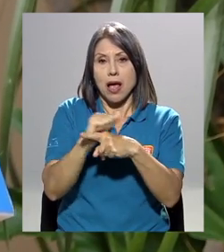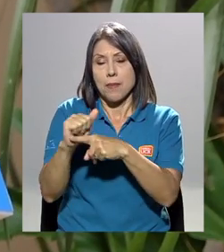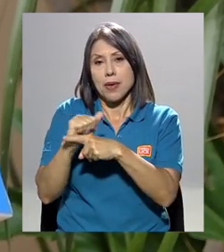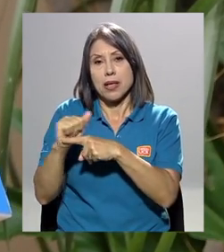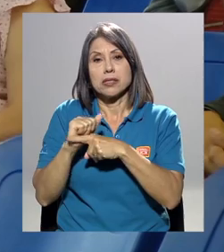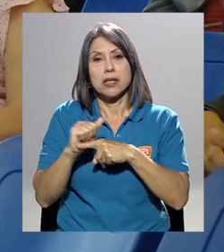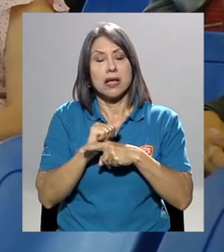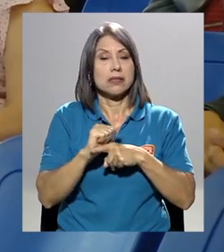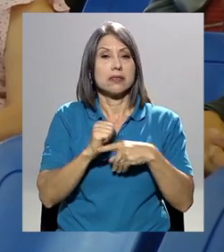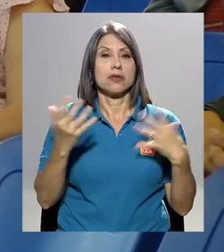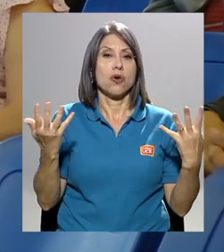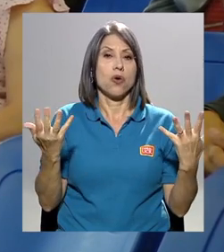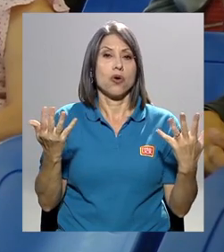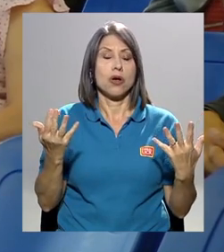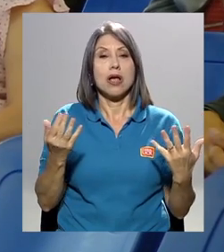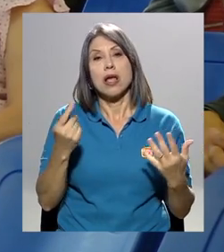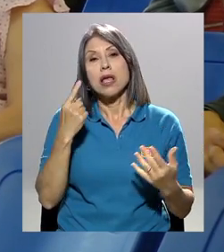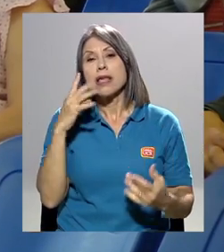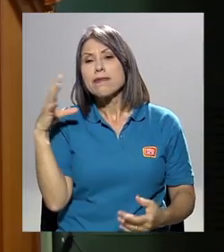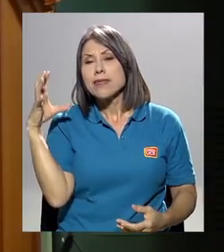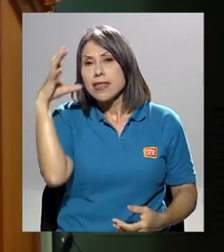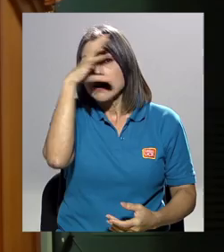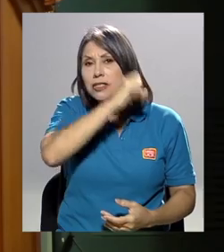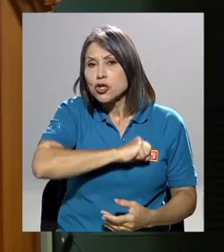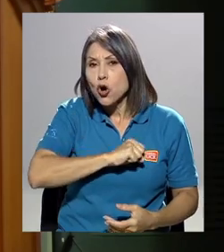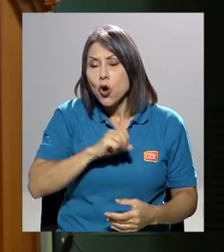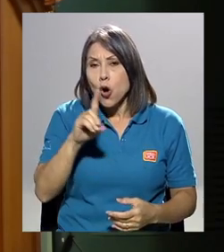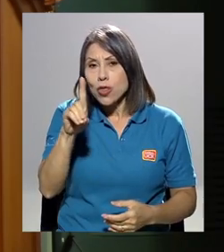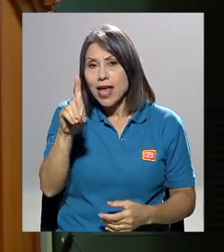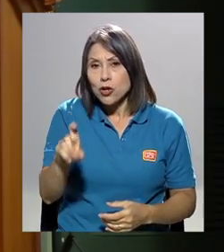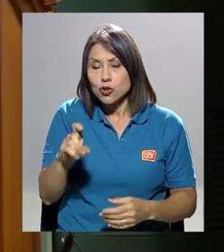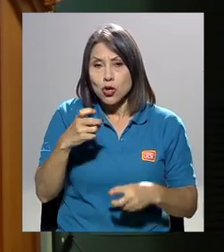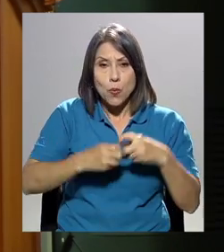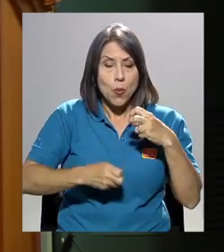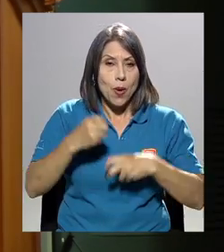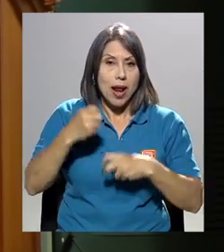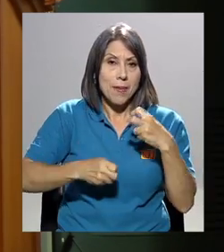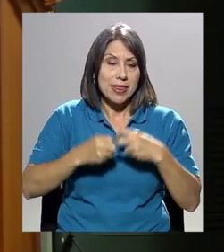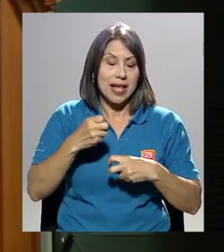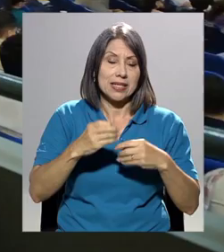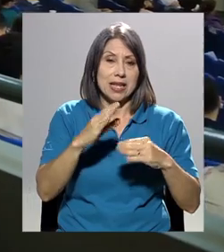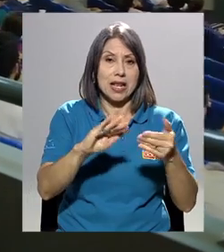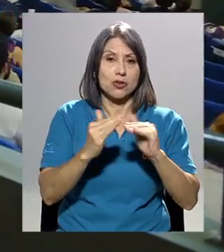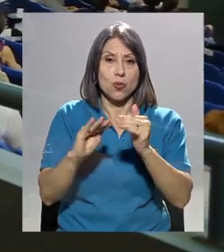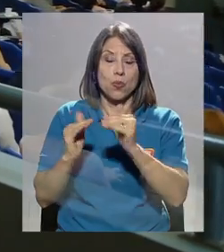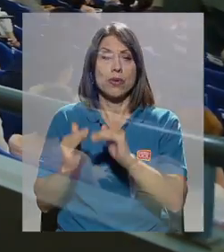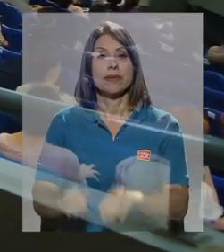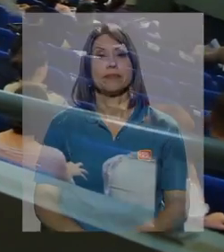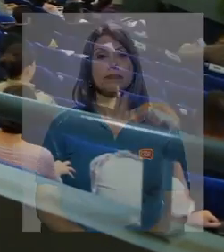y de detección o diagnóstico de problemáticas en cada una de las comunidades.